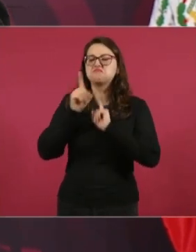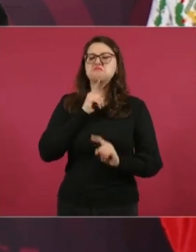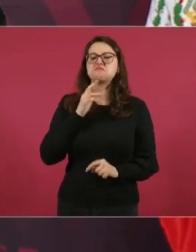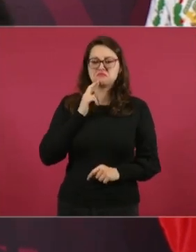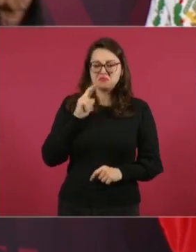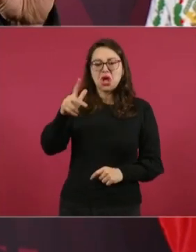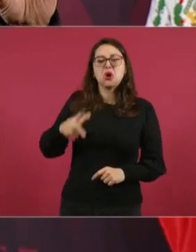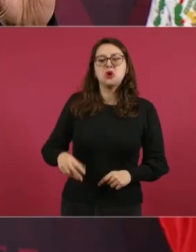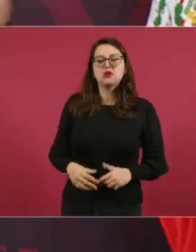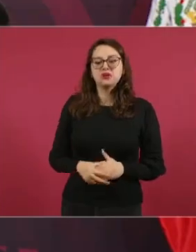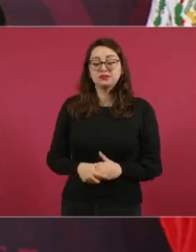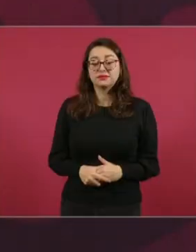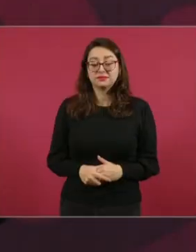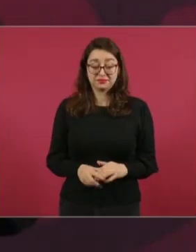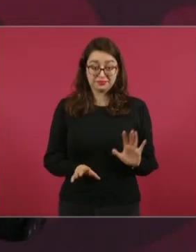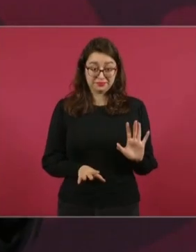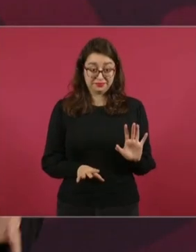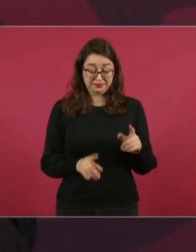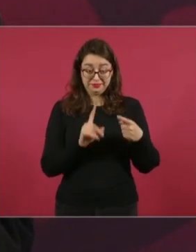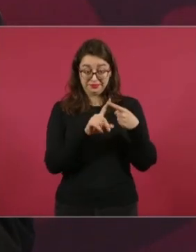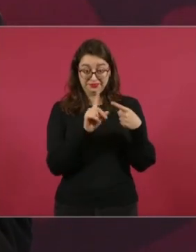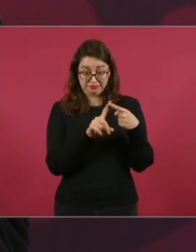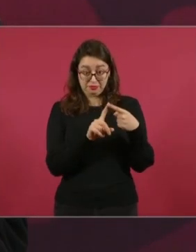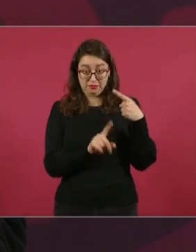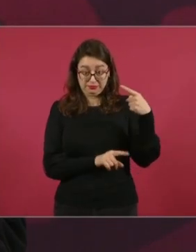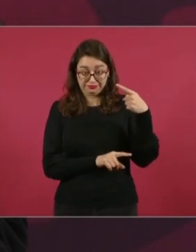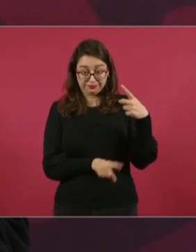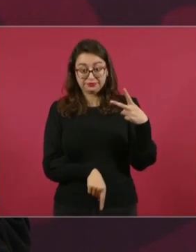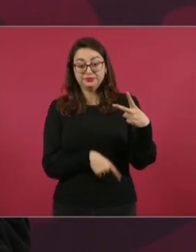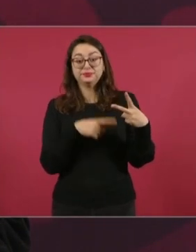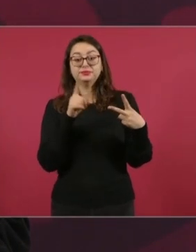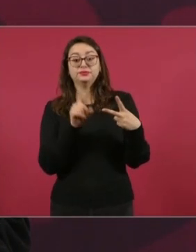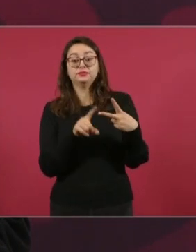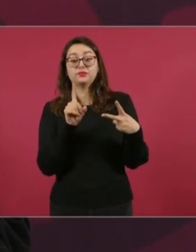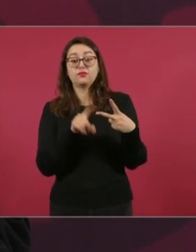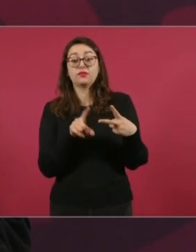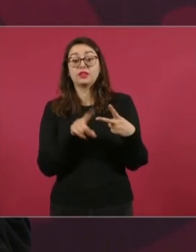esa es una. Y la otra es la violencia.